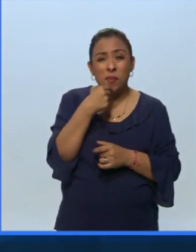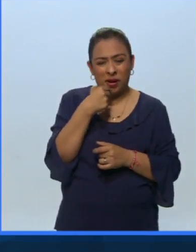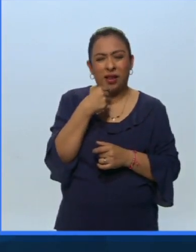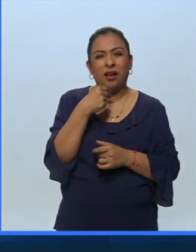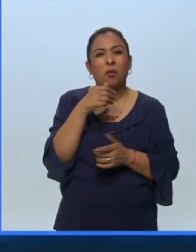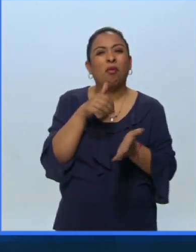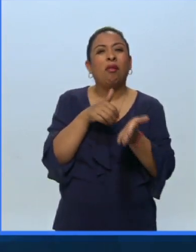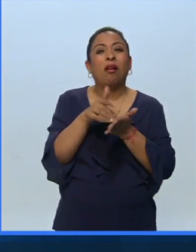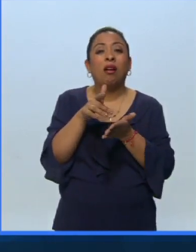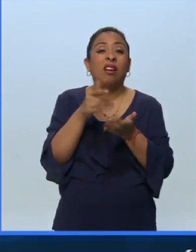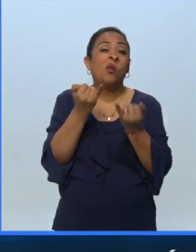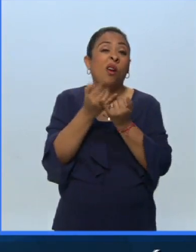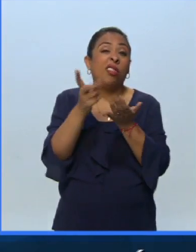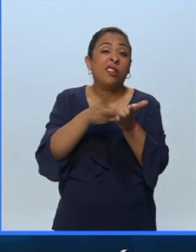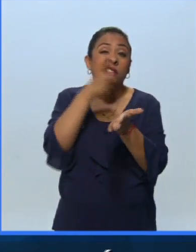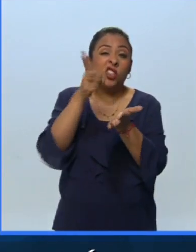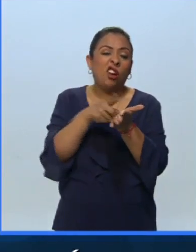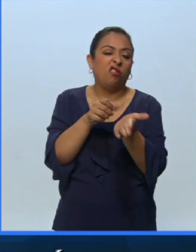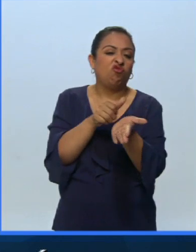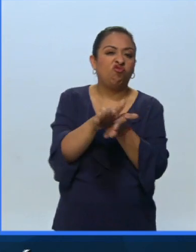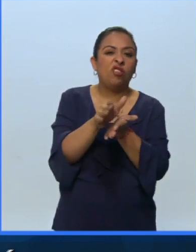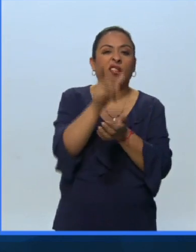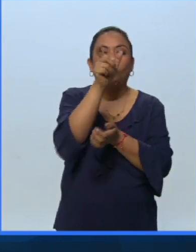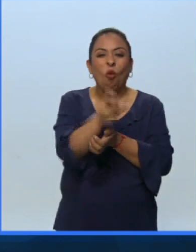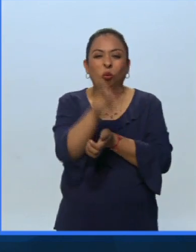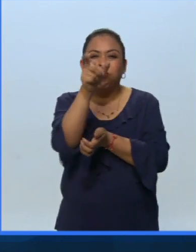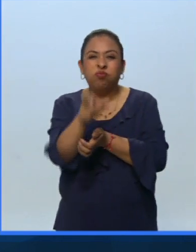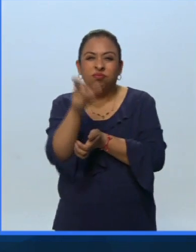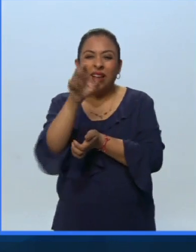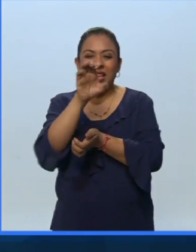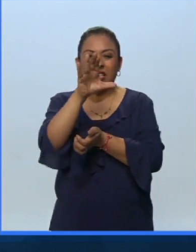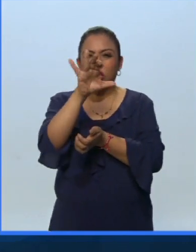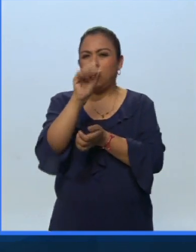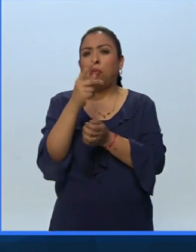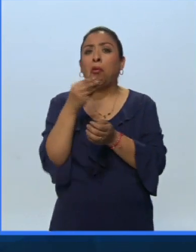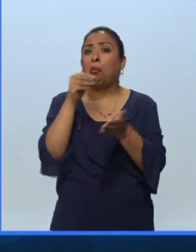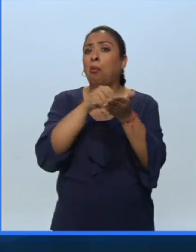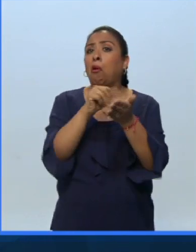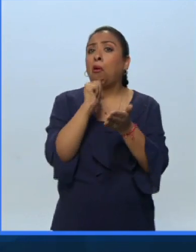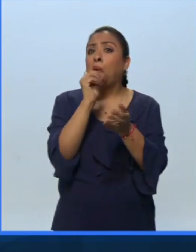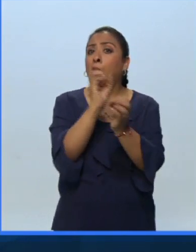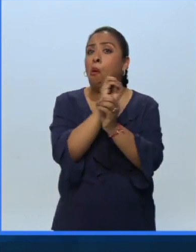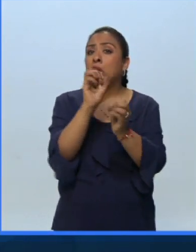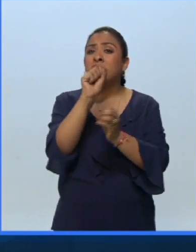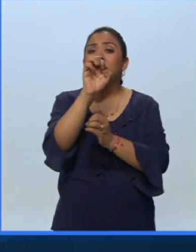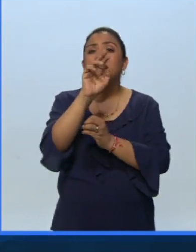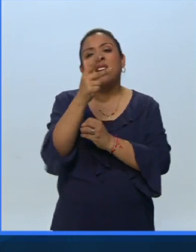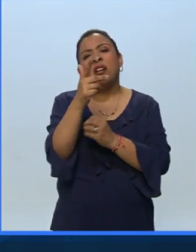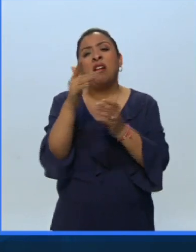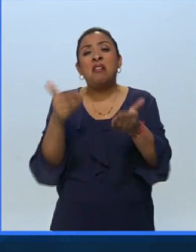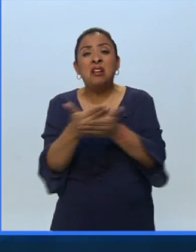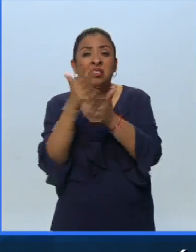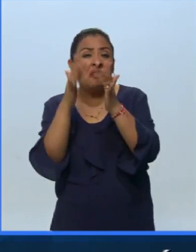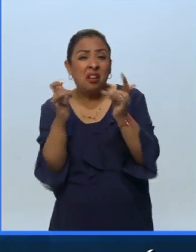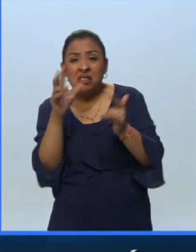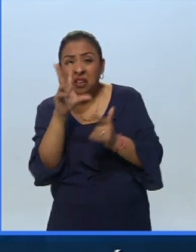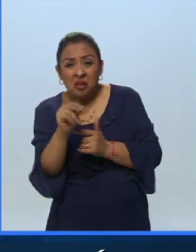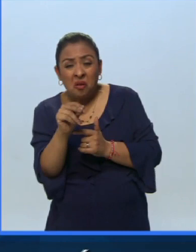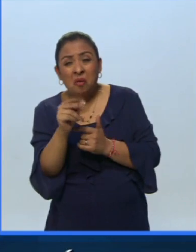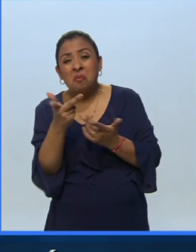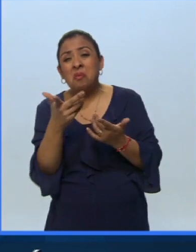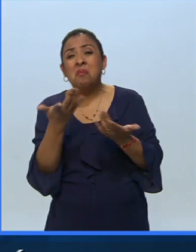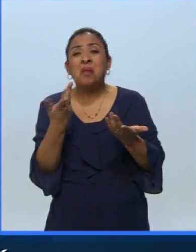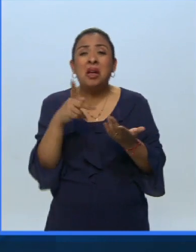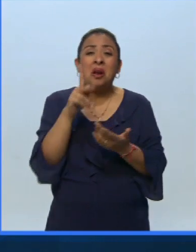de los diccionarios y de las enciclopedias no se menciona a Serge porque pues no es francés pero tampoco los belgas lo